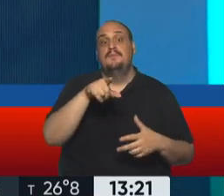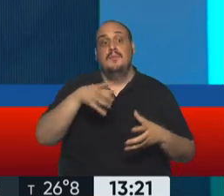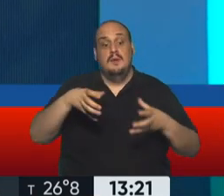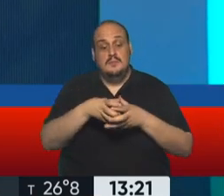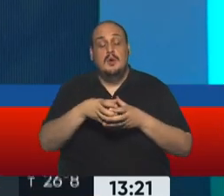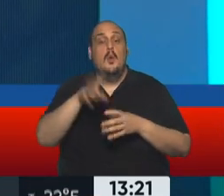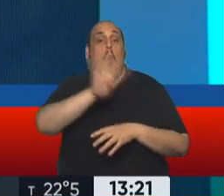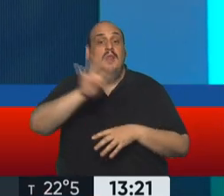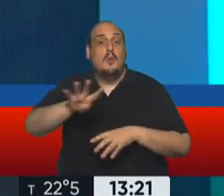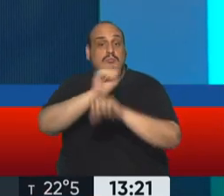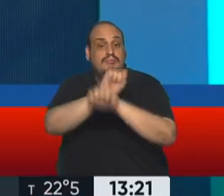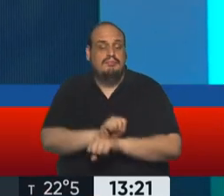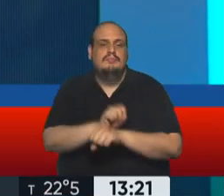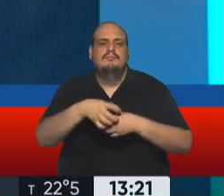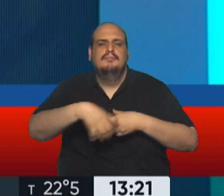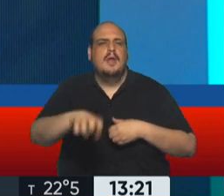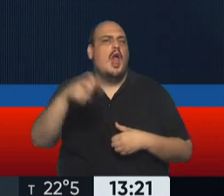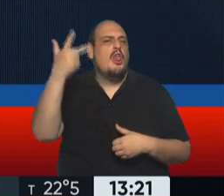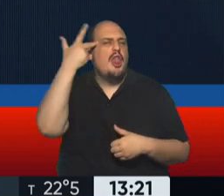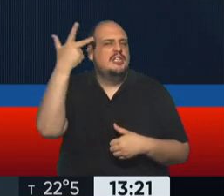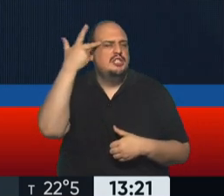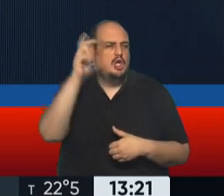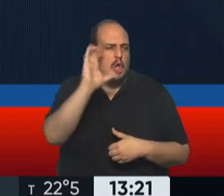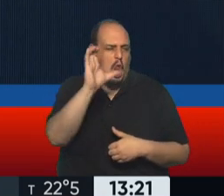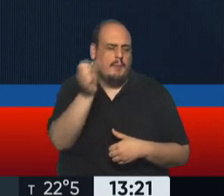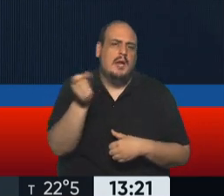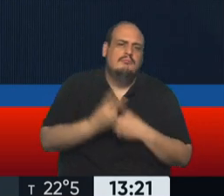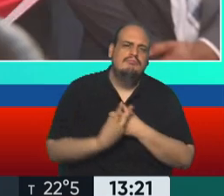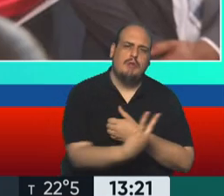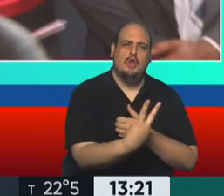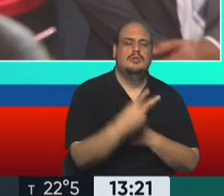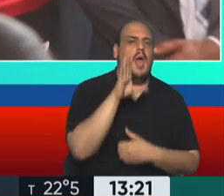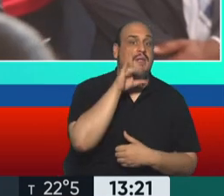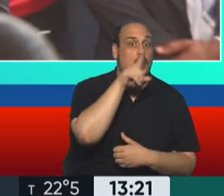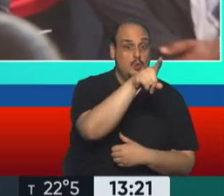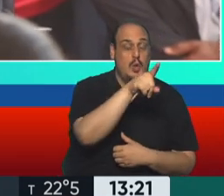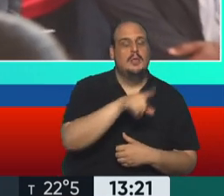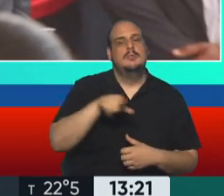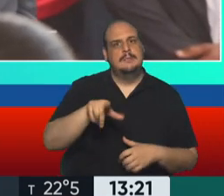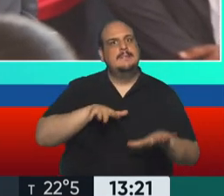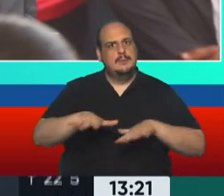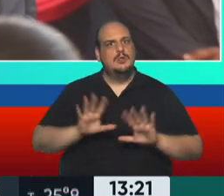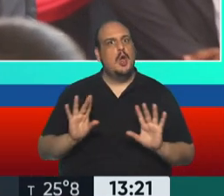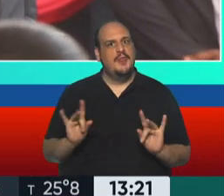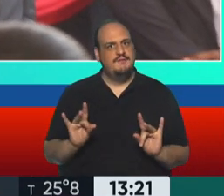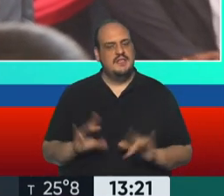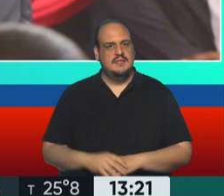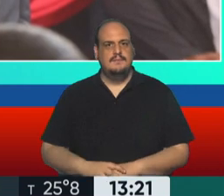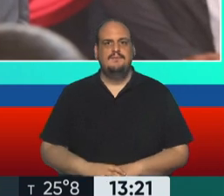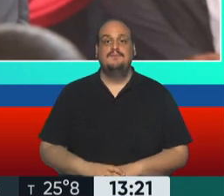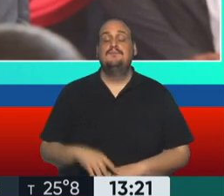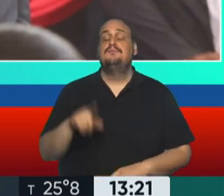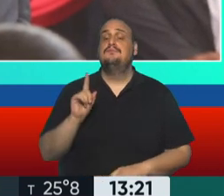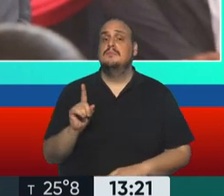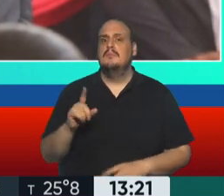colombianos. Y dos estadounidenses. Y dos estadounidenses, así que, bueno, un escenario complicado. Ahora, la respuesta política, esto